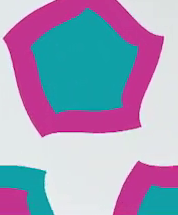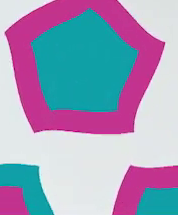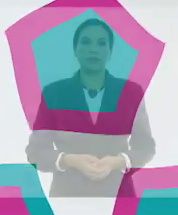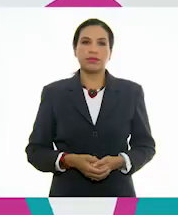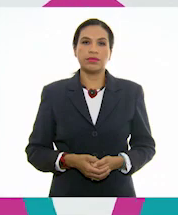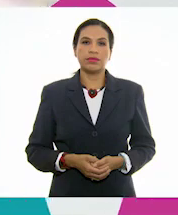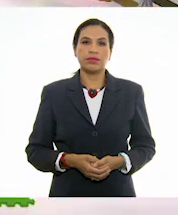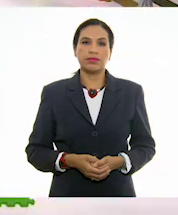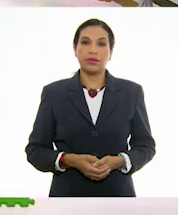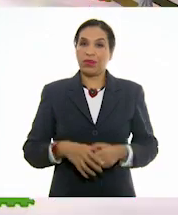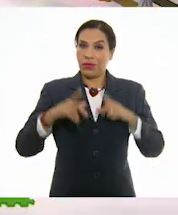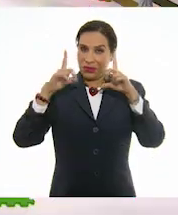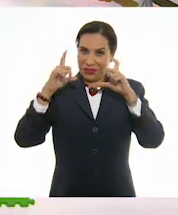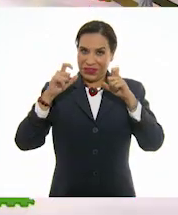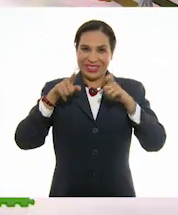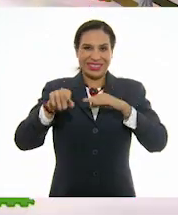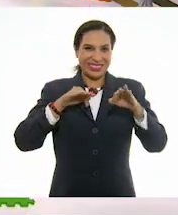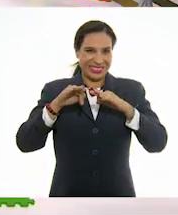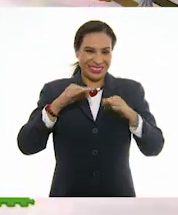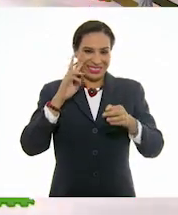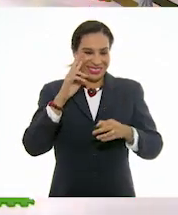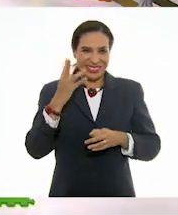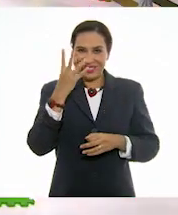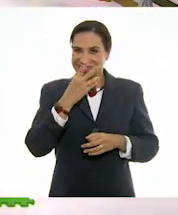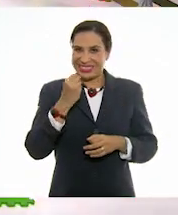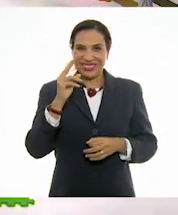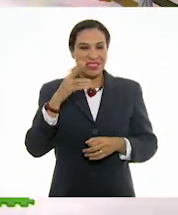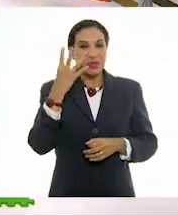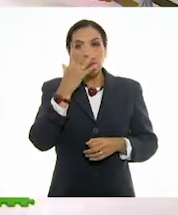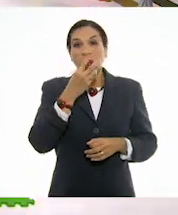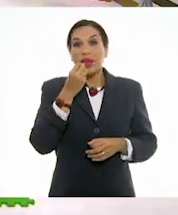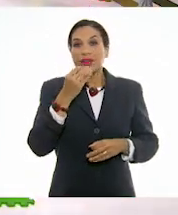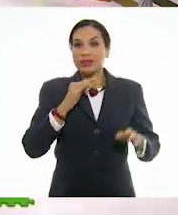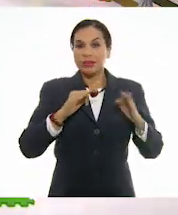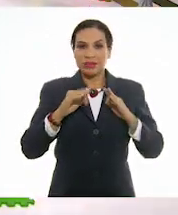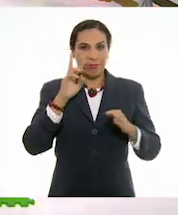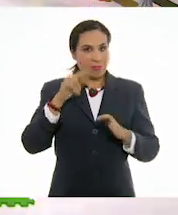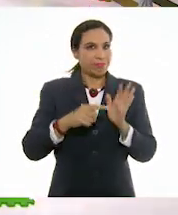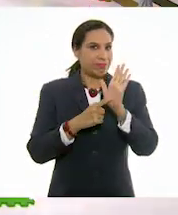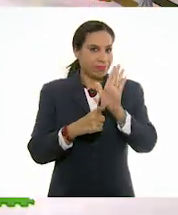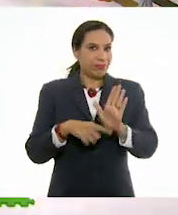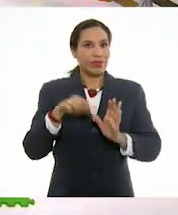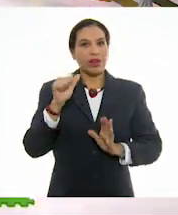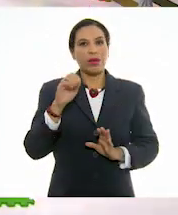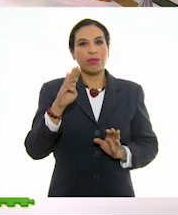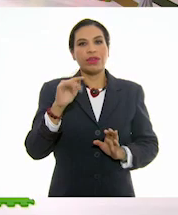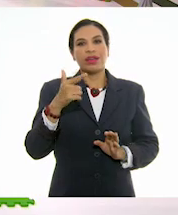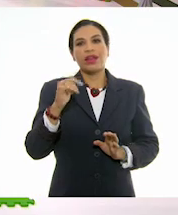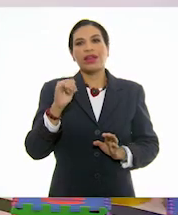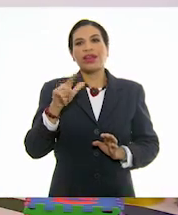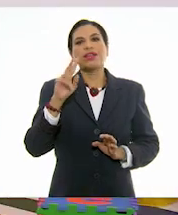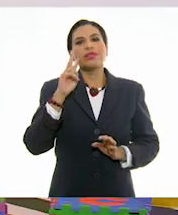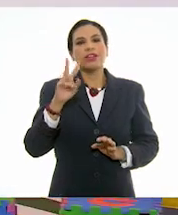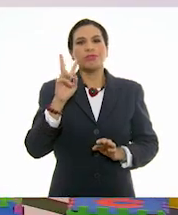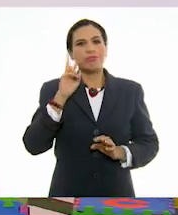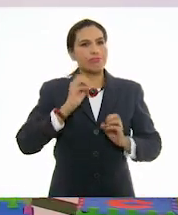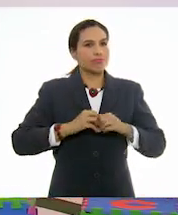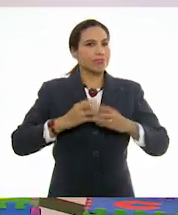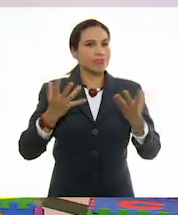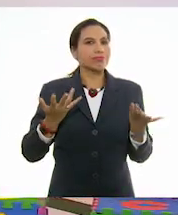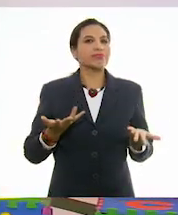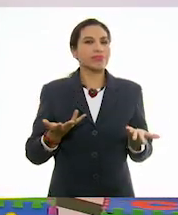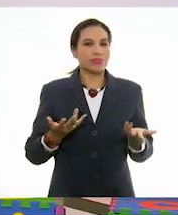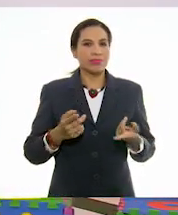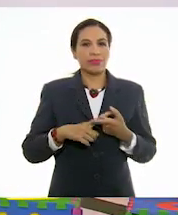¡A esta foto le voy a tomar a su trabajo! ¡Muy buen trabajo! ¡Muy buen trabajo! El que nos presentó Abigail. Y aquí nos deja muy en claro lo que es